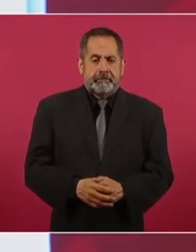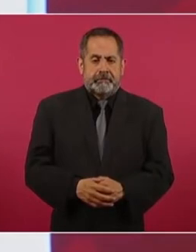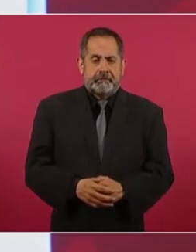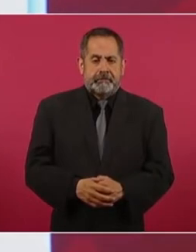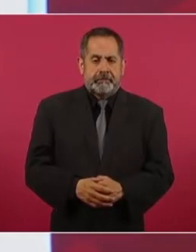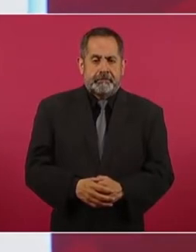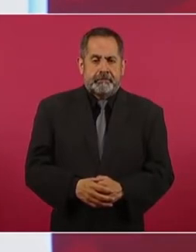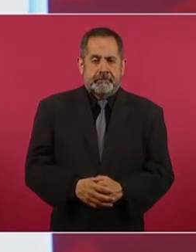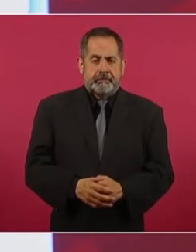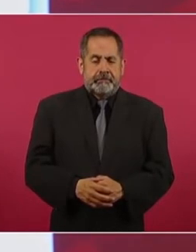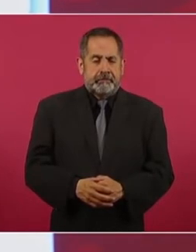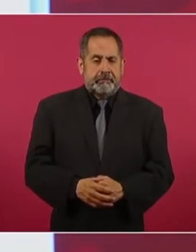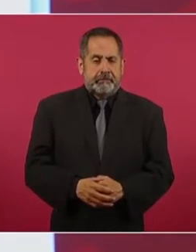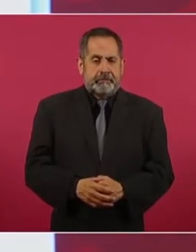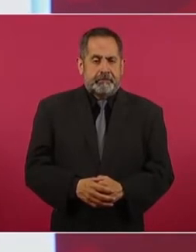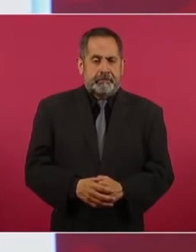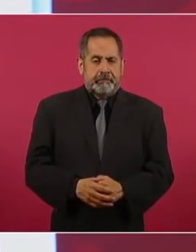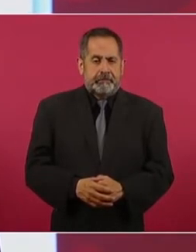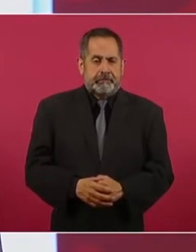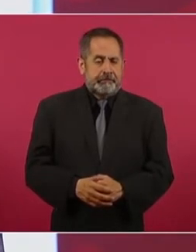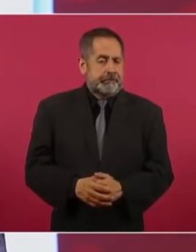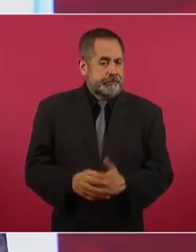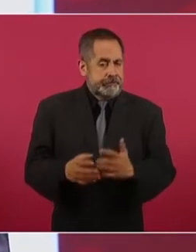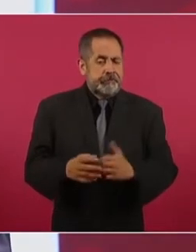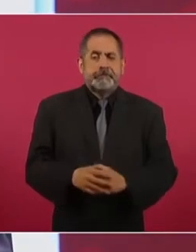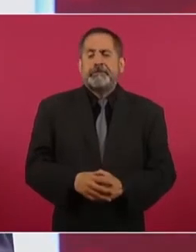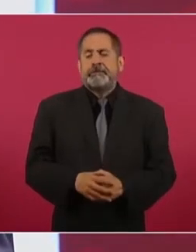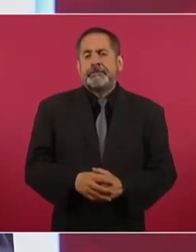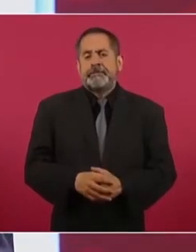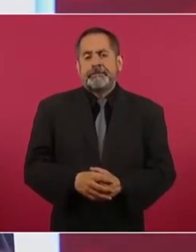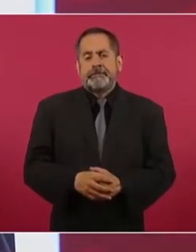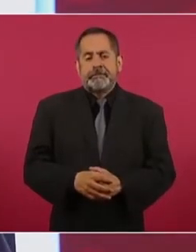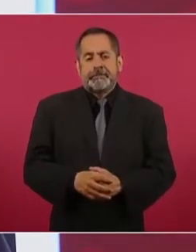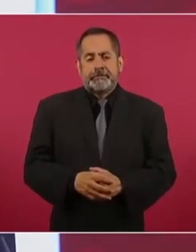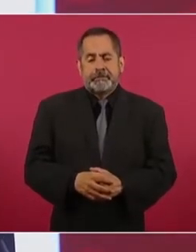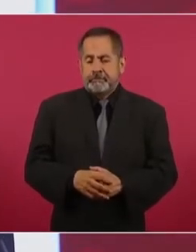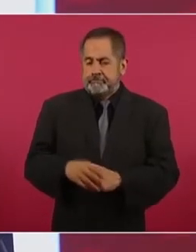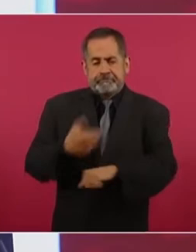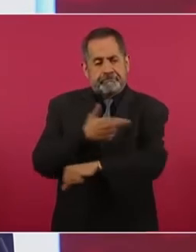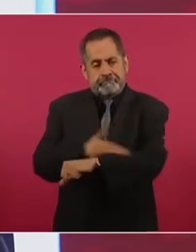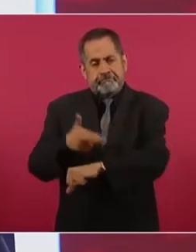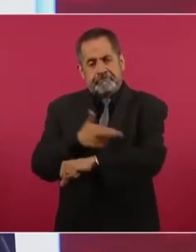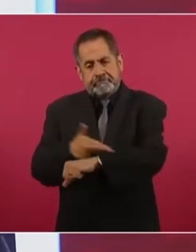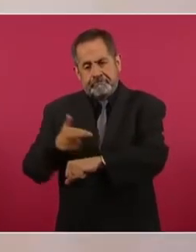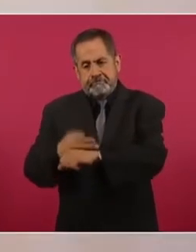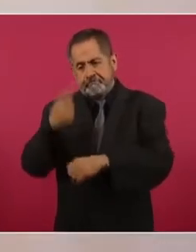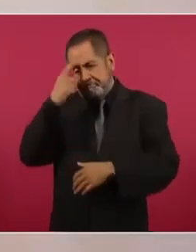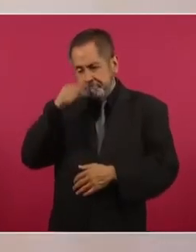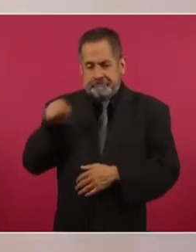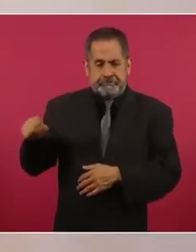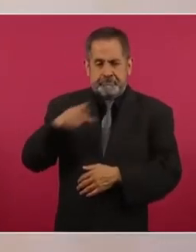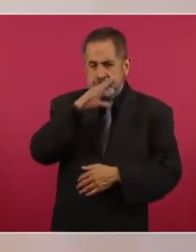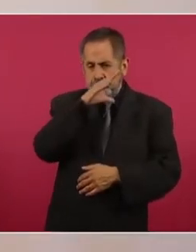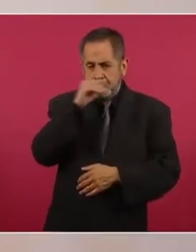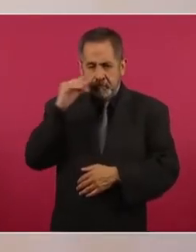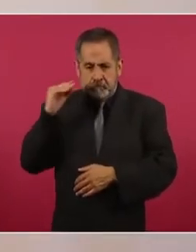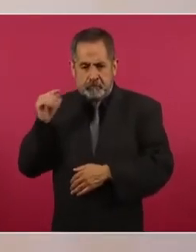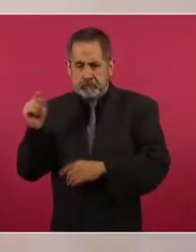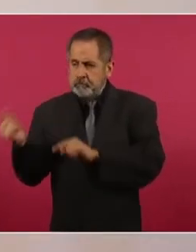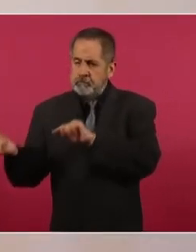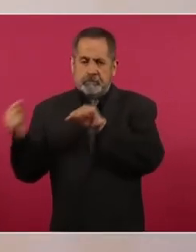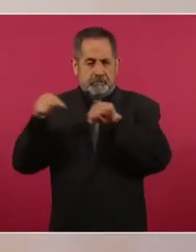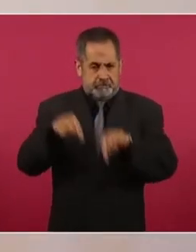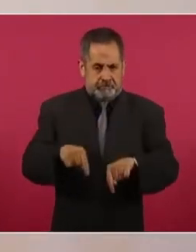Si estamos haciendo lo de Cuba es porque